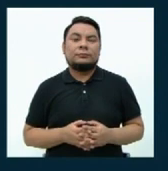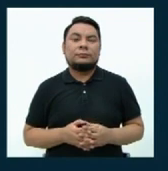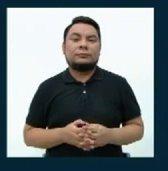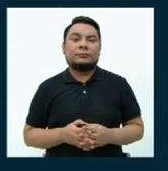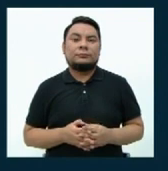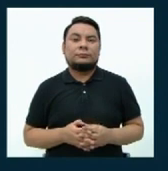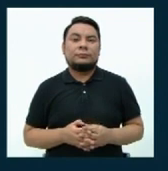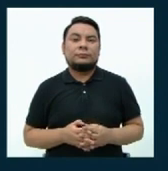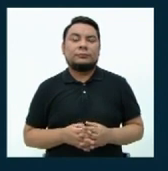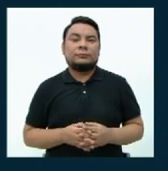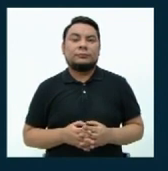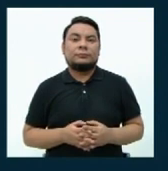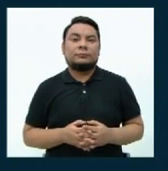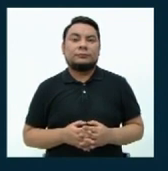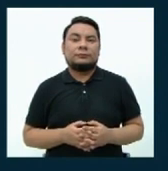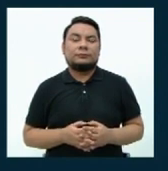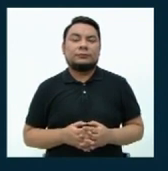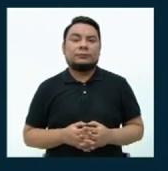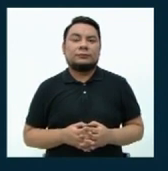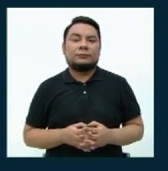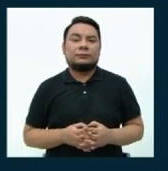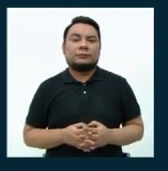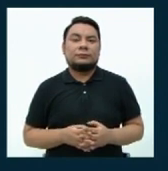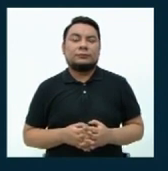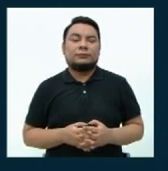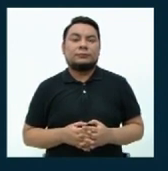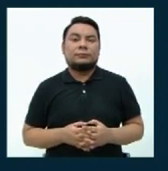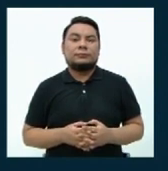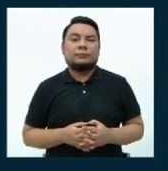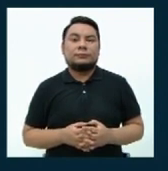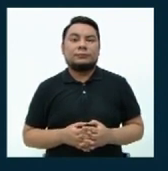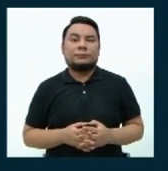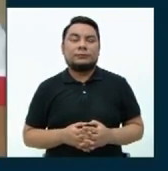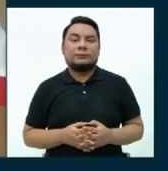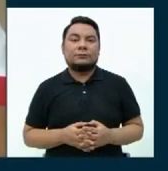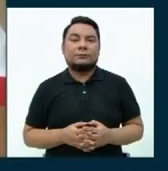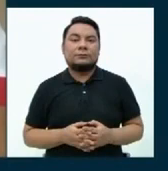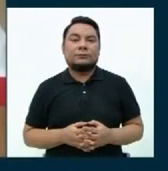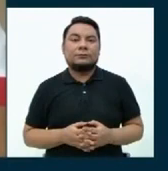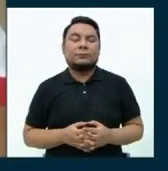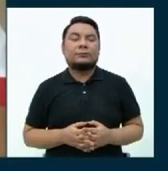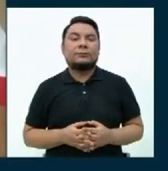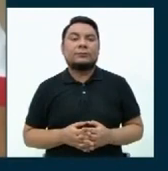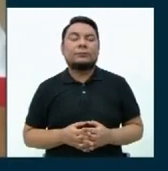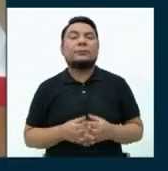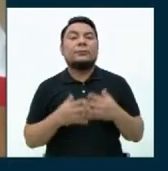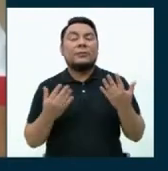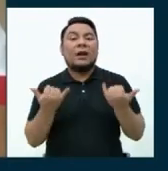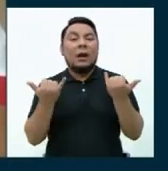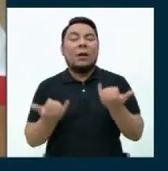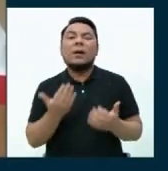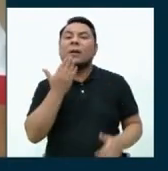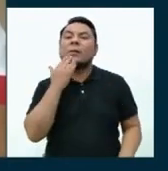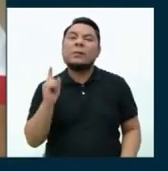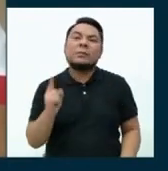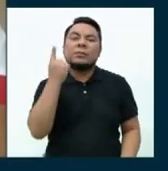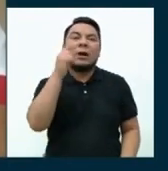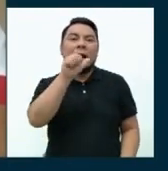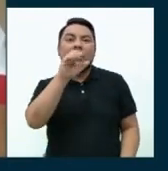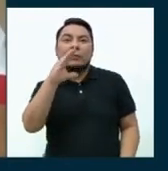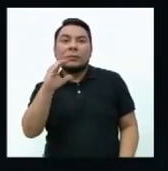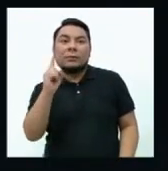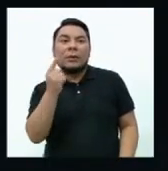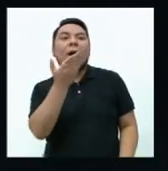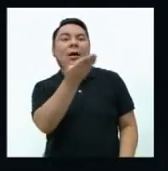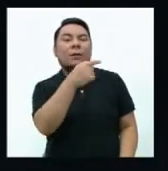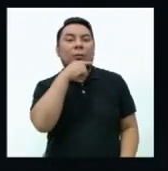réplica y su dúplica. Y tres, se comienza por orden alfabético. Es el turno de la candidata Jessica